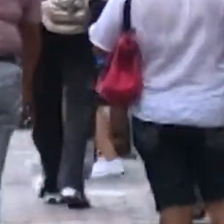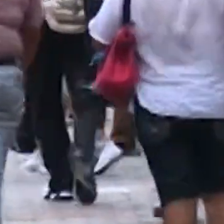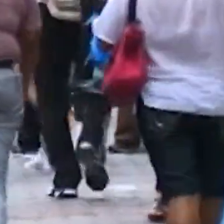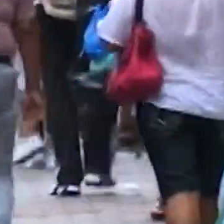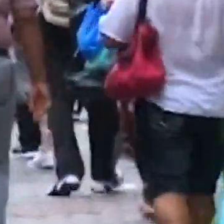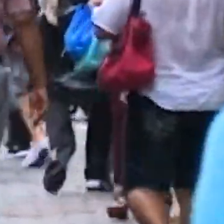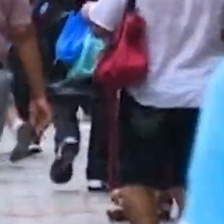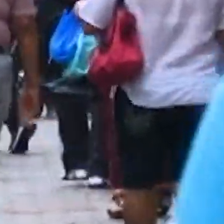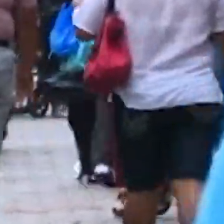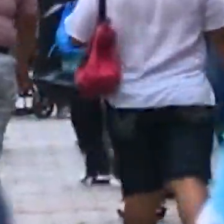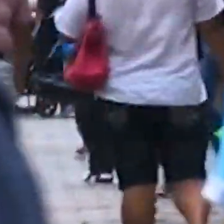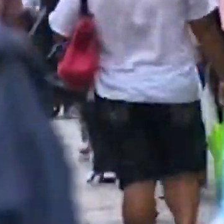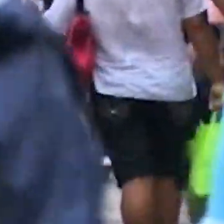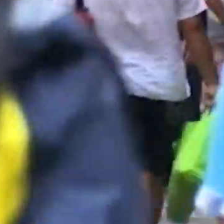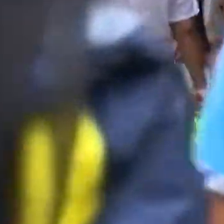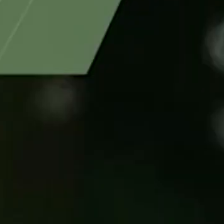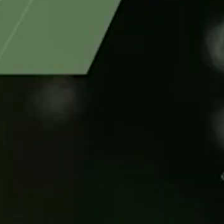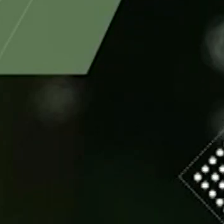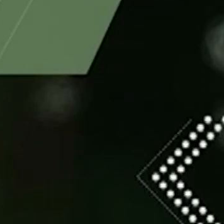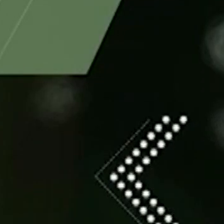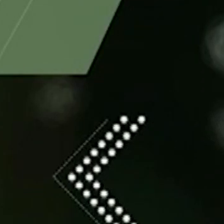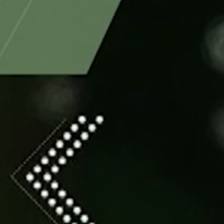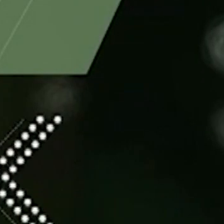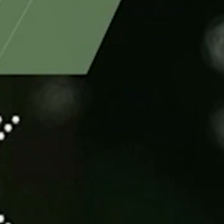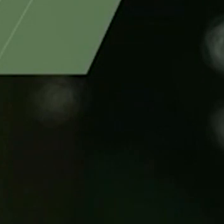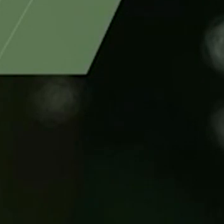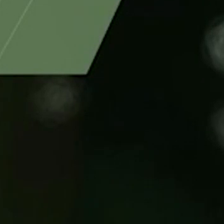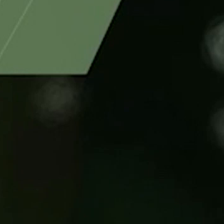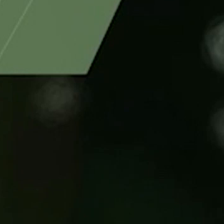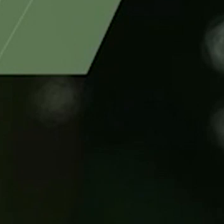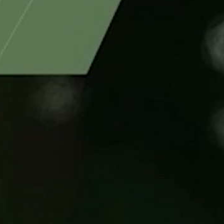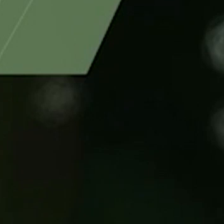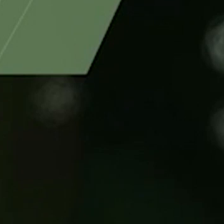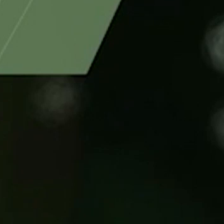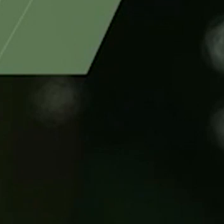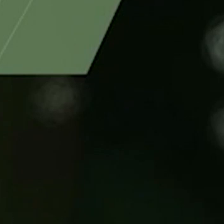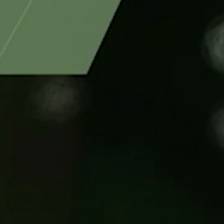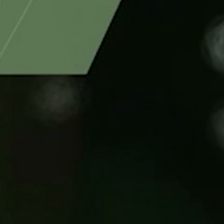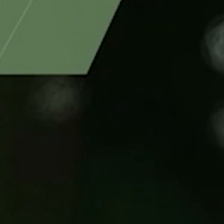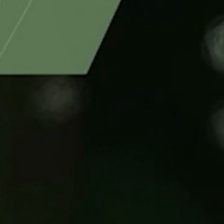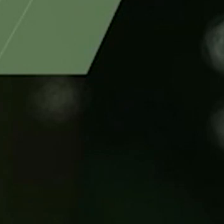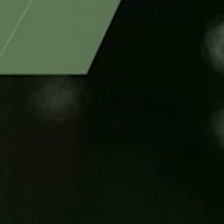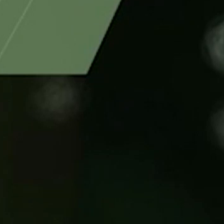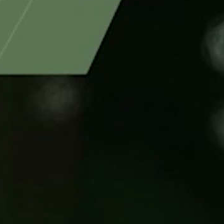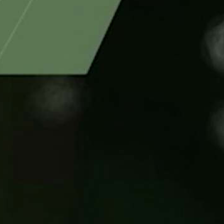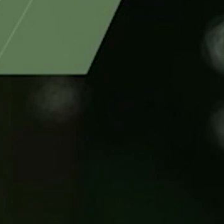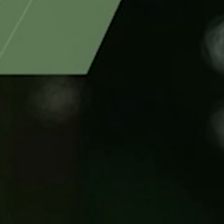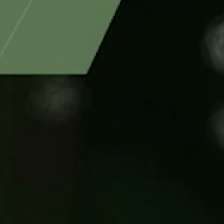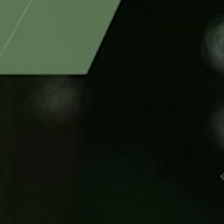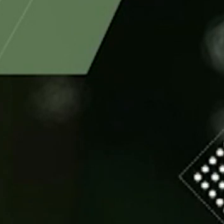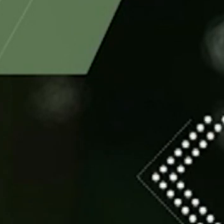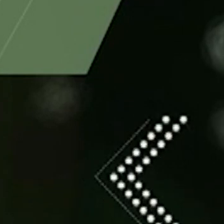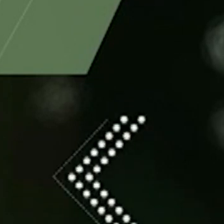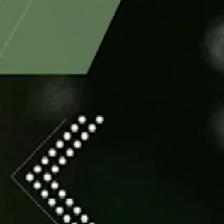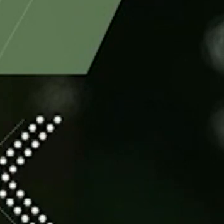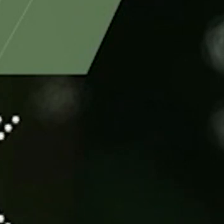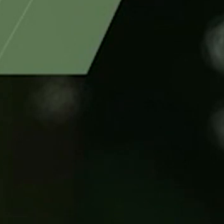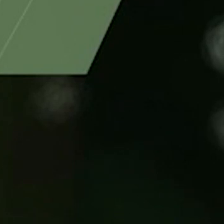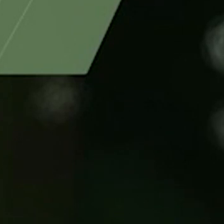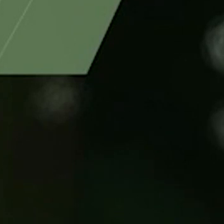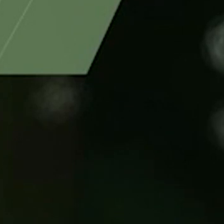condiciones o lugares. Por ejemplo, en los restaurantes, los meseros deberán utilizar exclusivamente mascarilla y no careta.